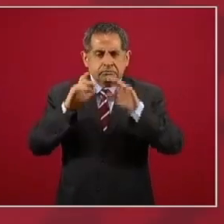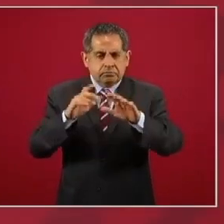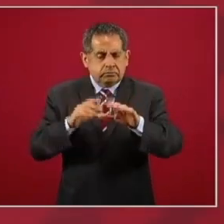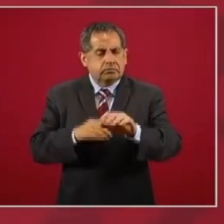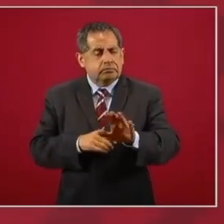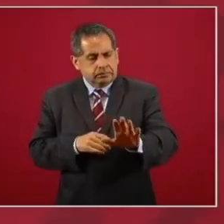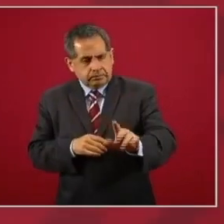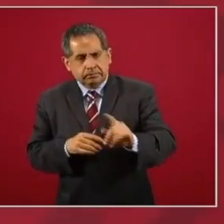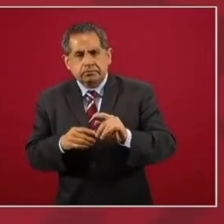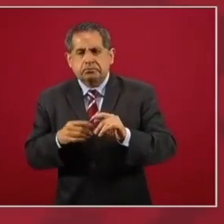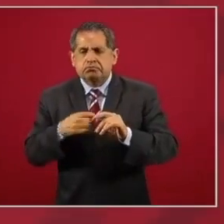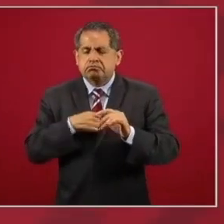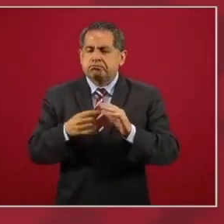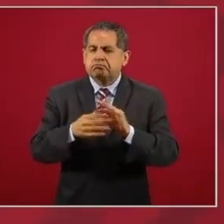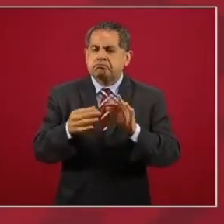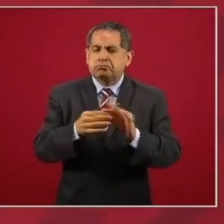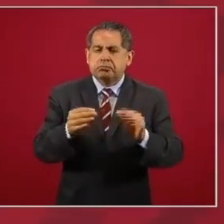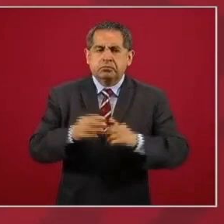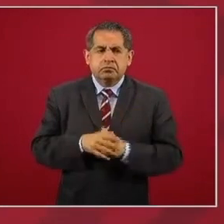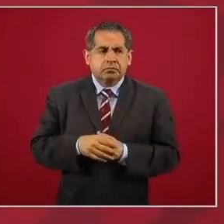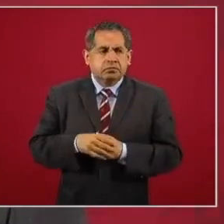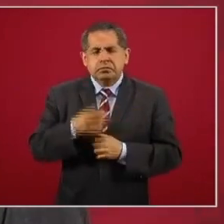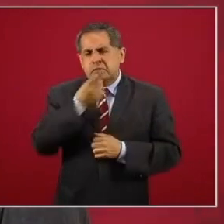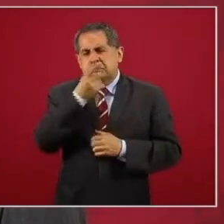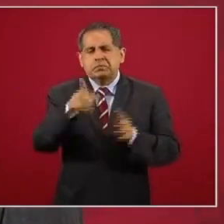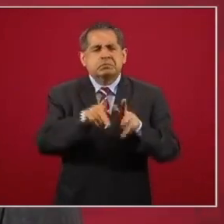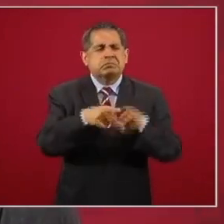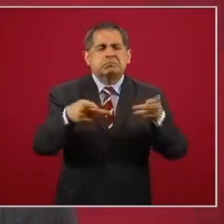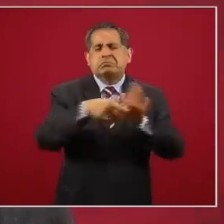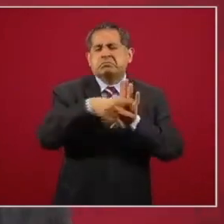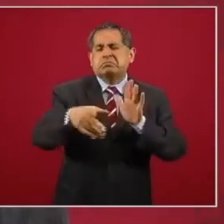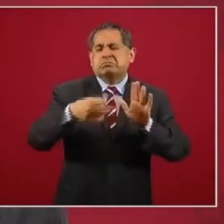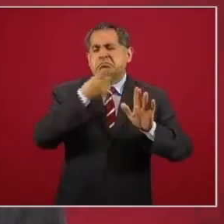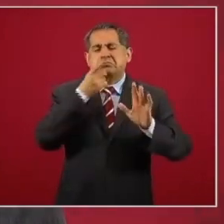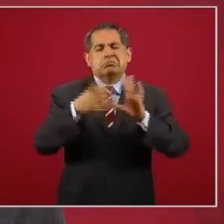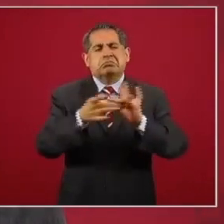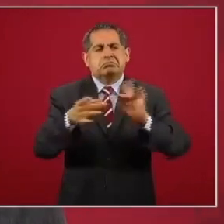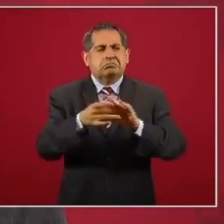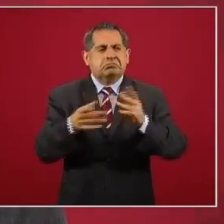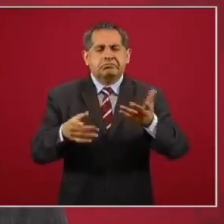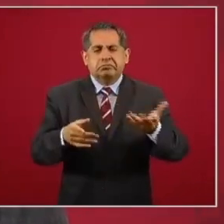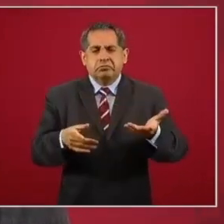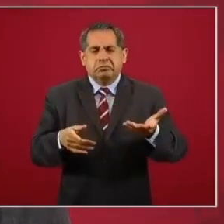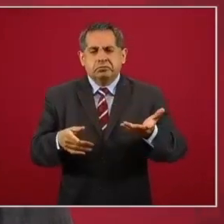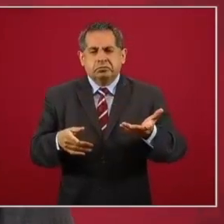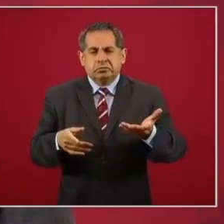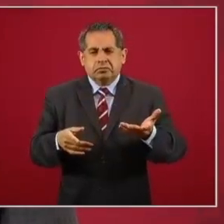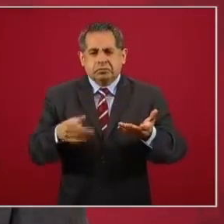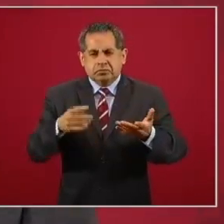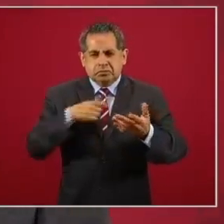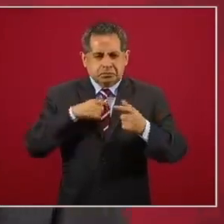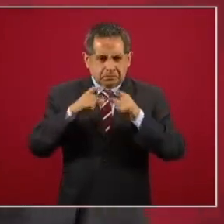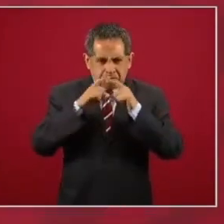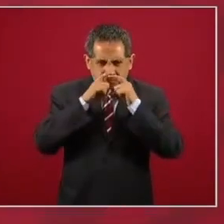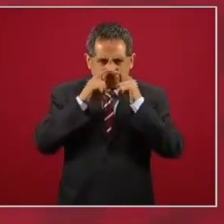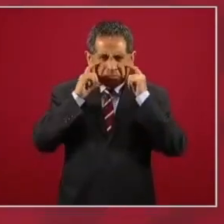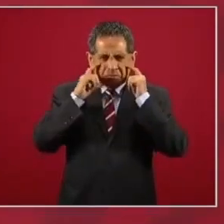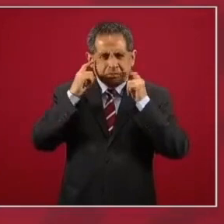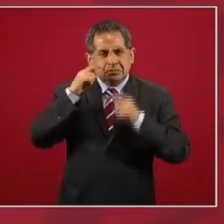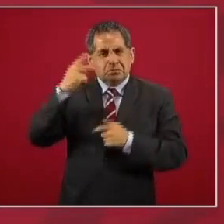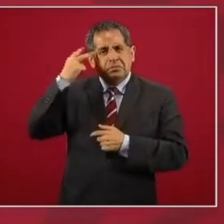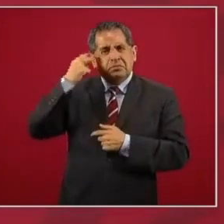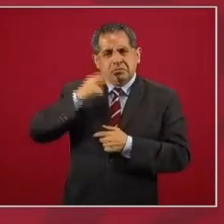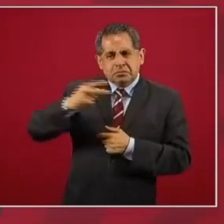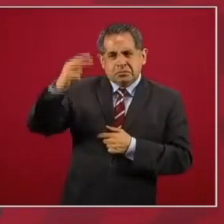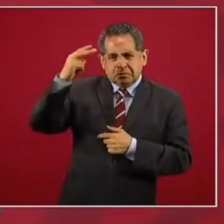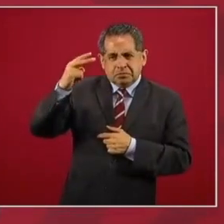dijeron en un periódico, me puse un cubrebocas para viajar